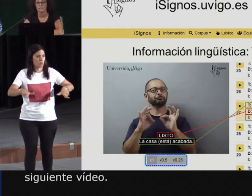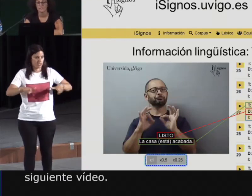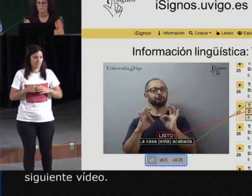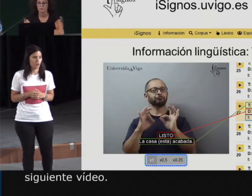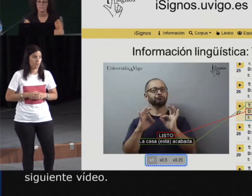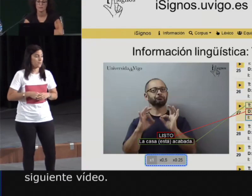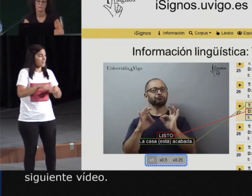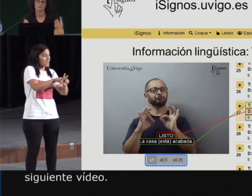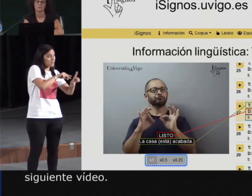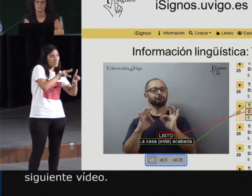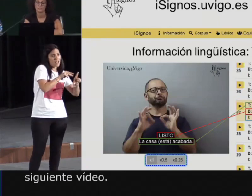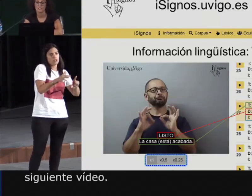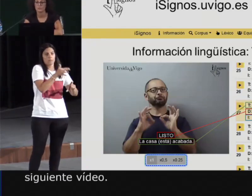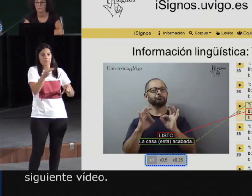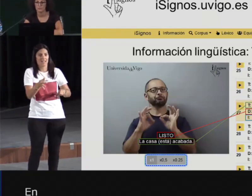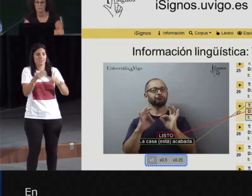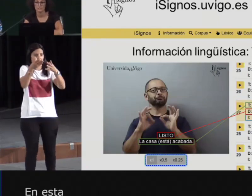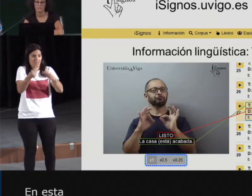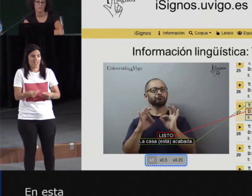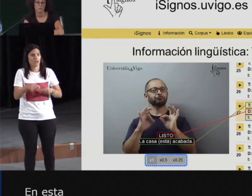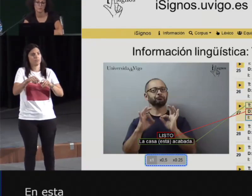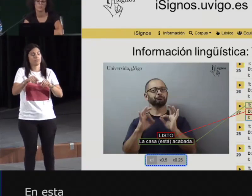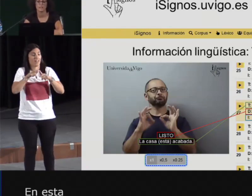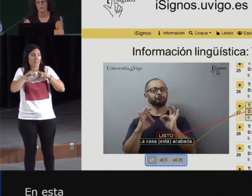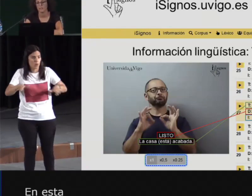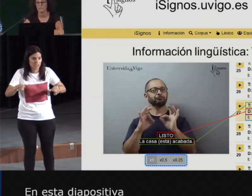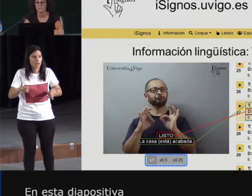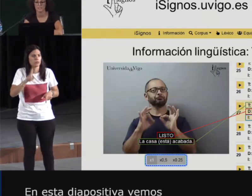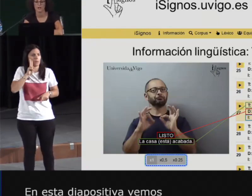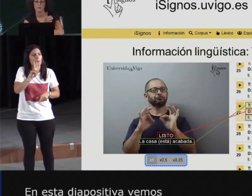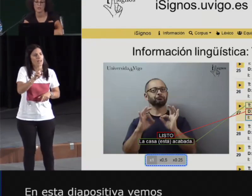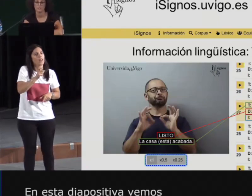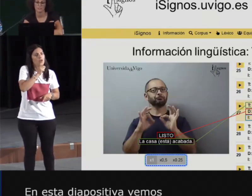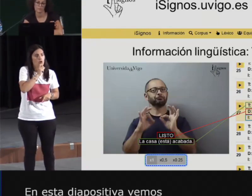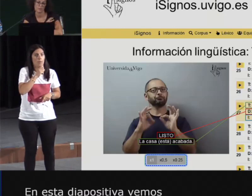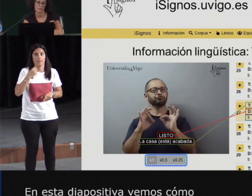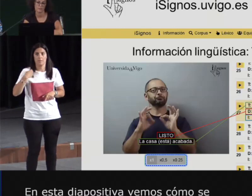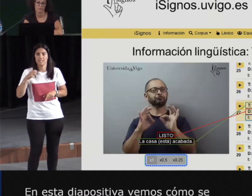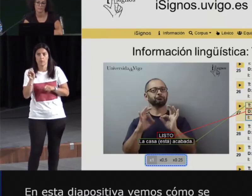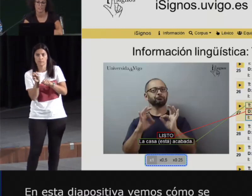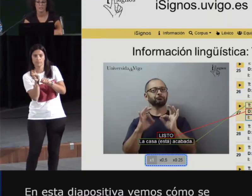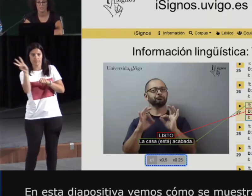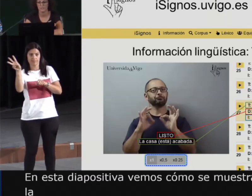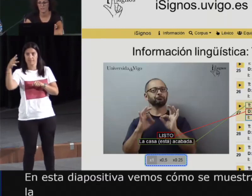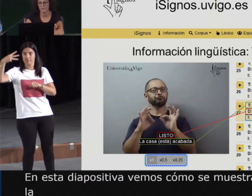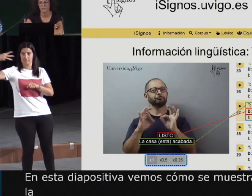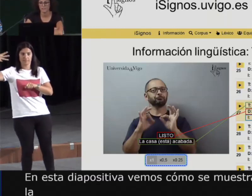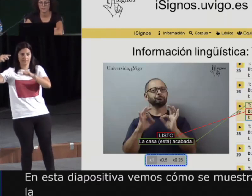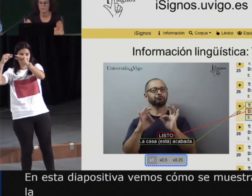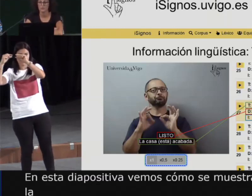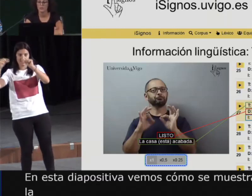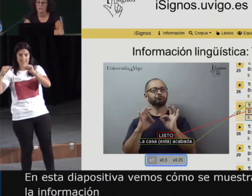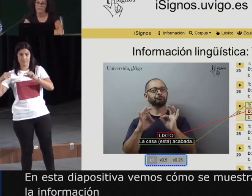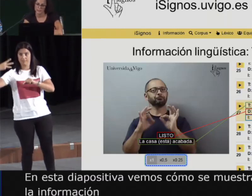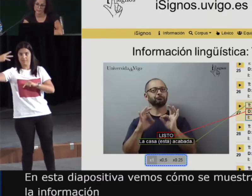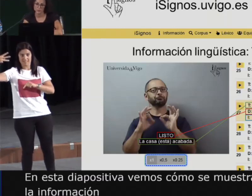En esta diapositiva vemos cómo se muestra la información lingüística en la web. A la derecha hay una lista de predicaciones y a la izquierda está